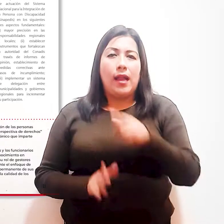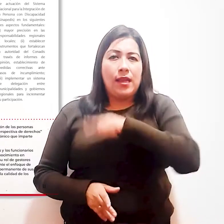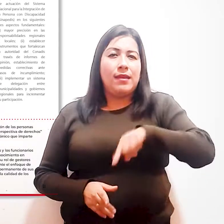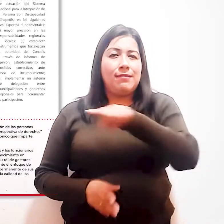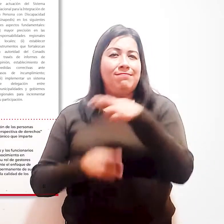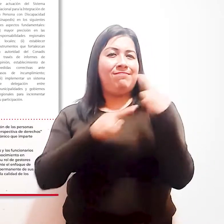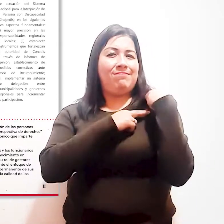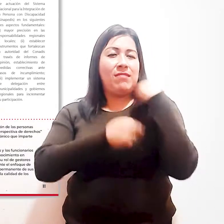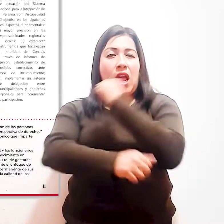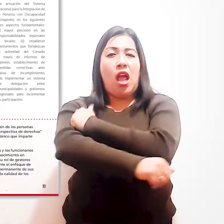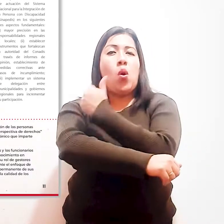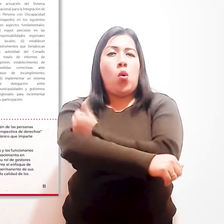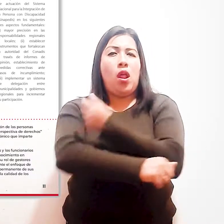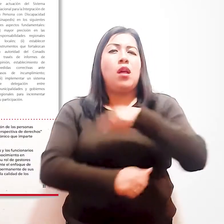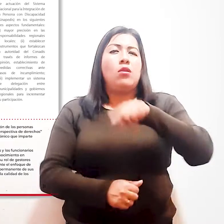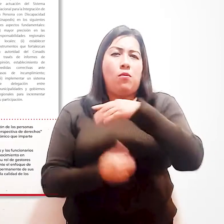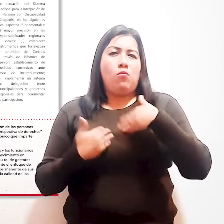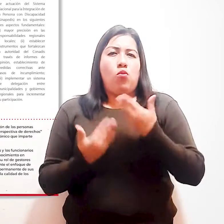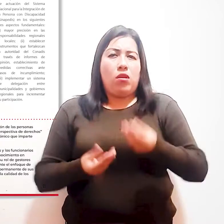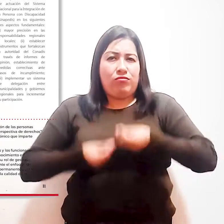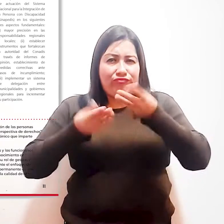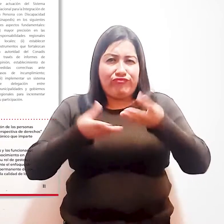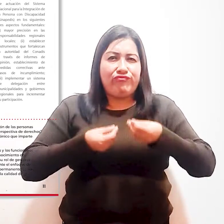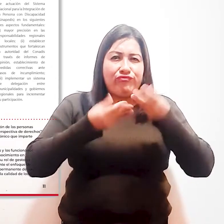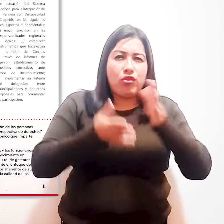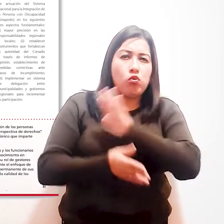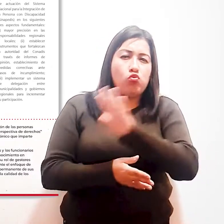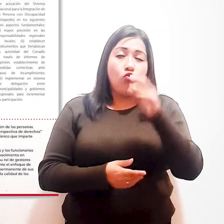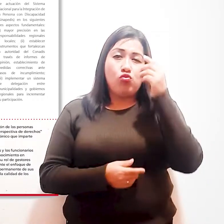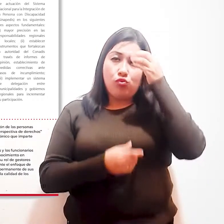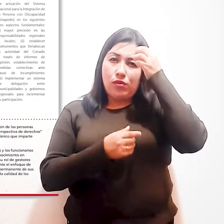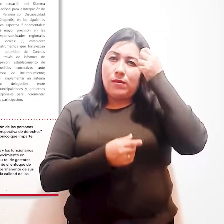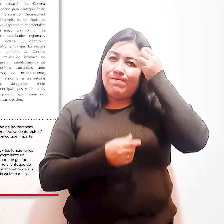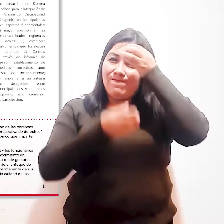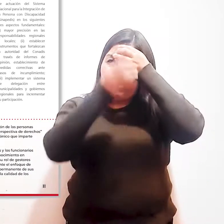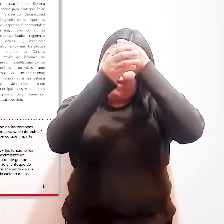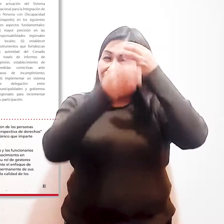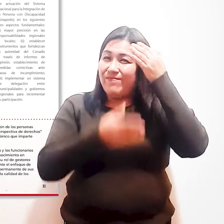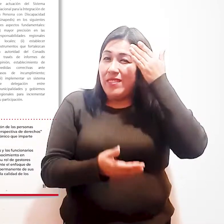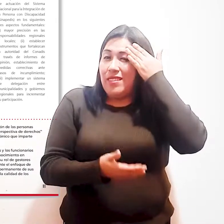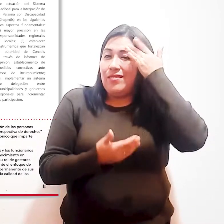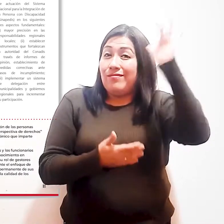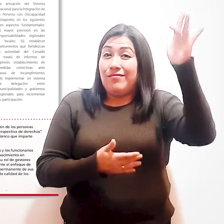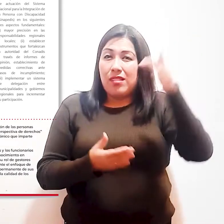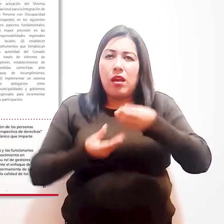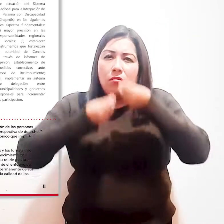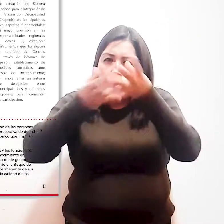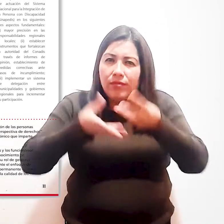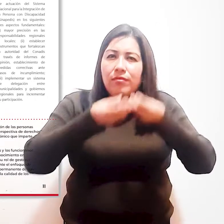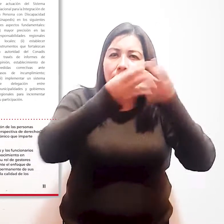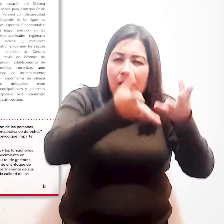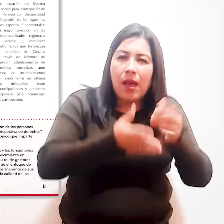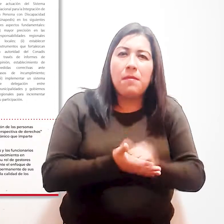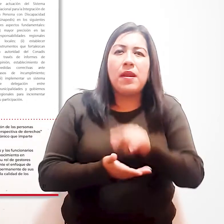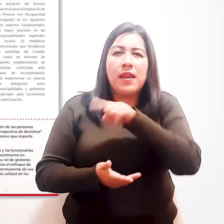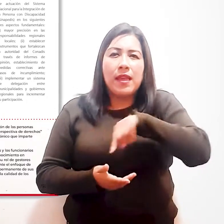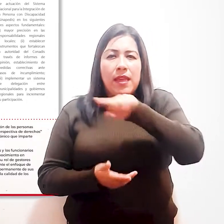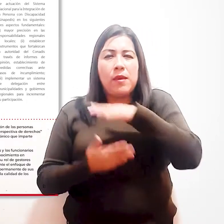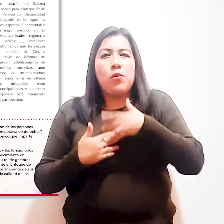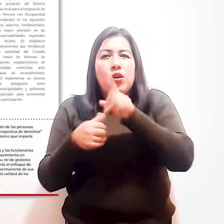funcionarios públicos profesionalicen su conocimiento en discapacidad para que desde su rol de gestores públicos